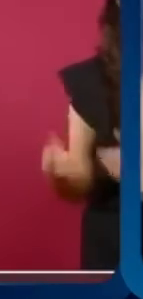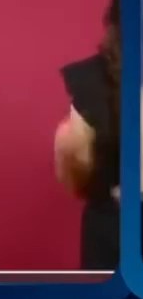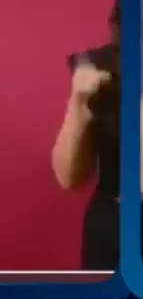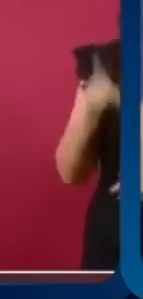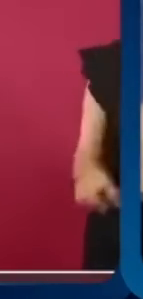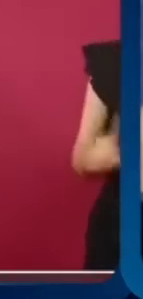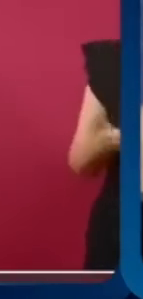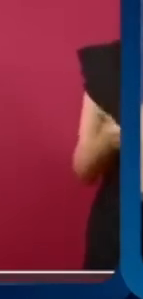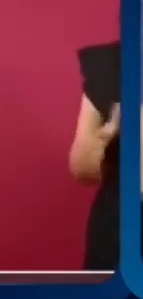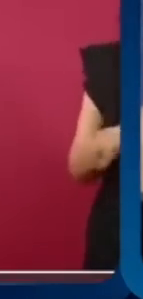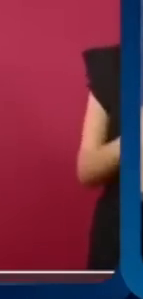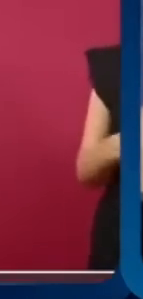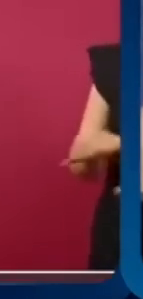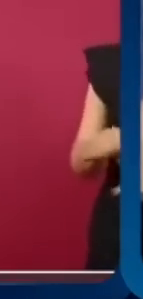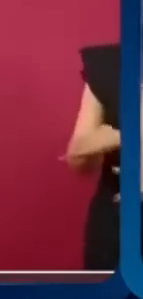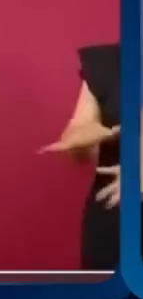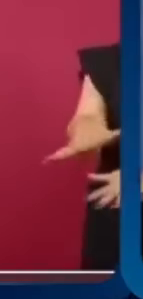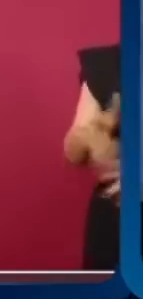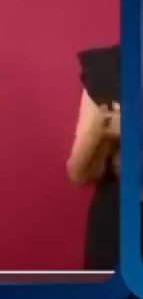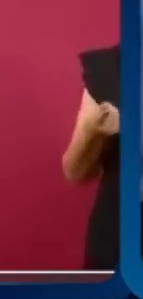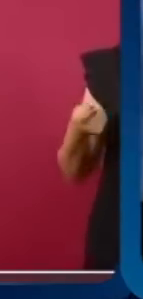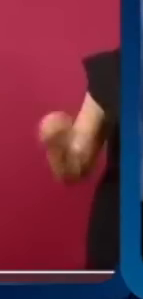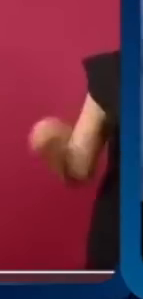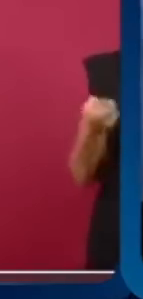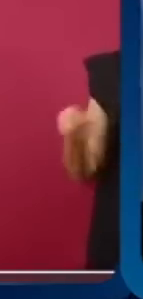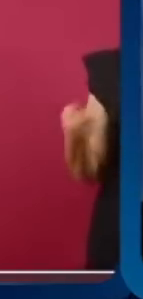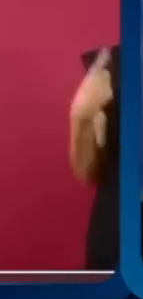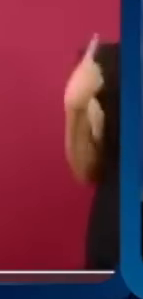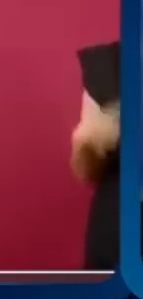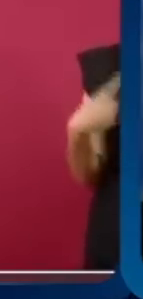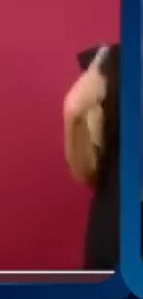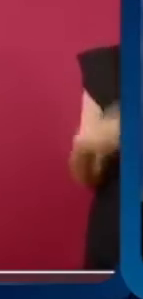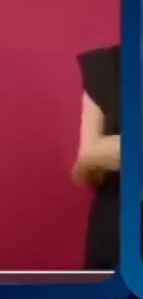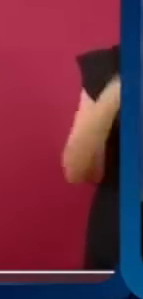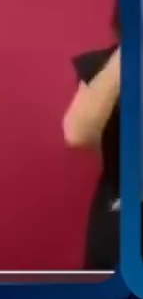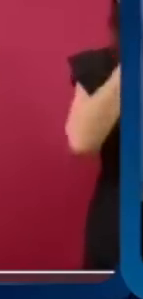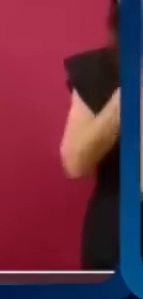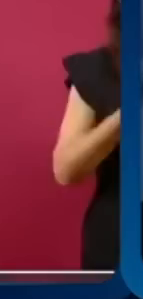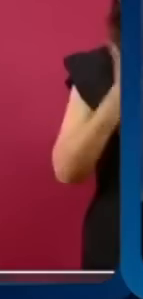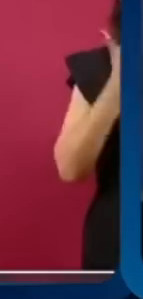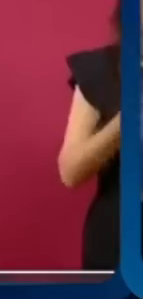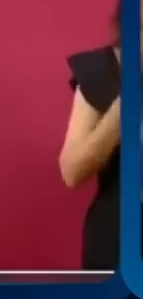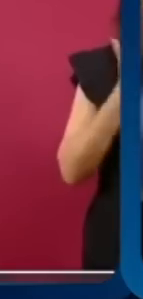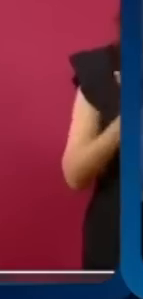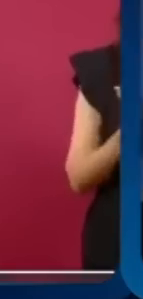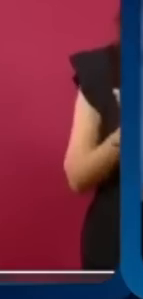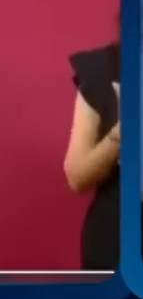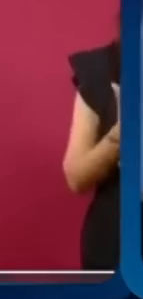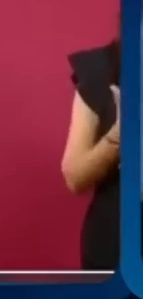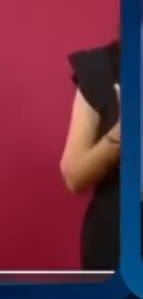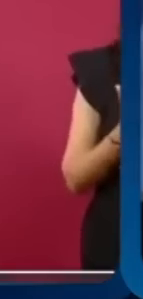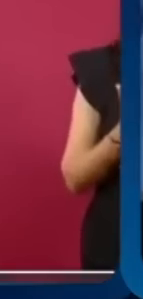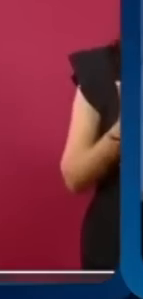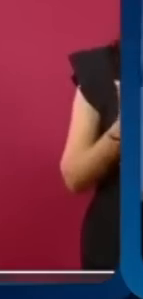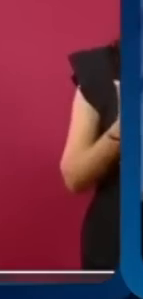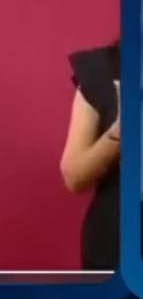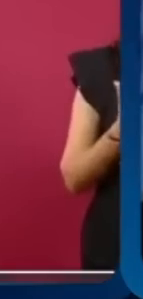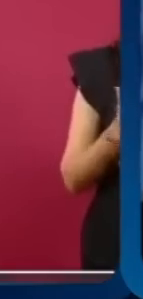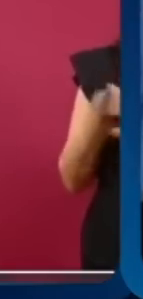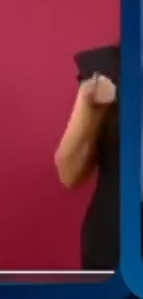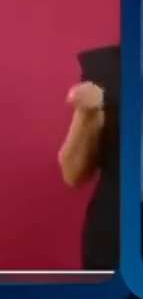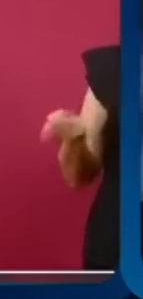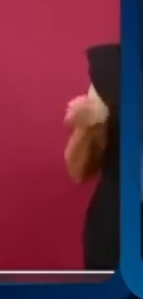toda la franja por el gobierno de Estados Unidos? Sí,